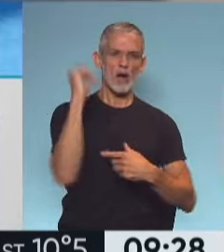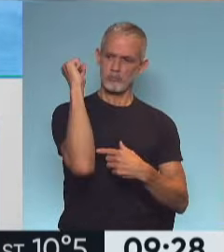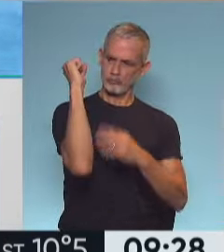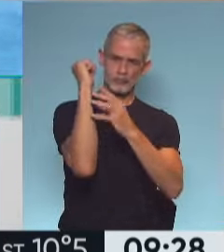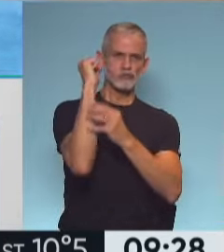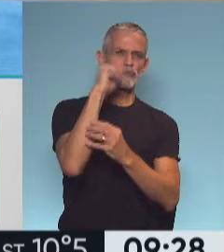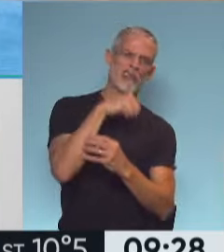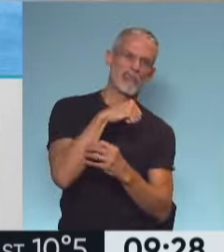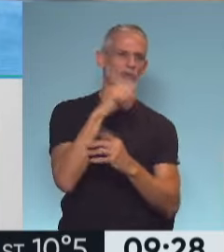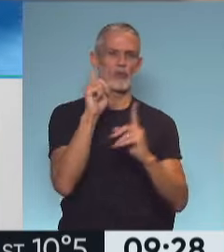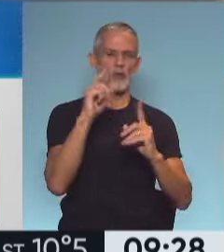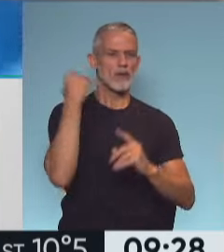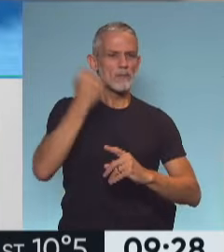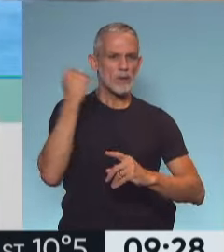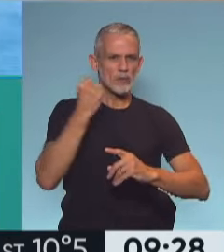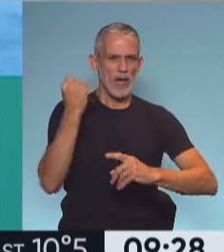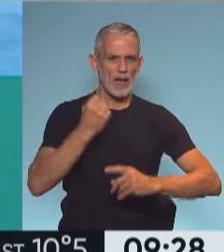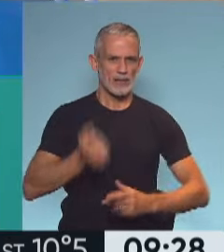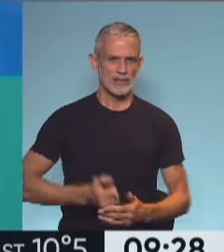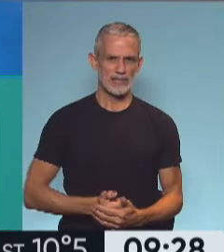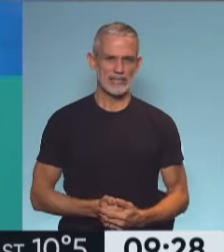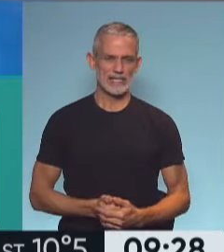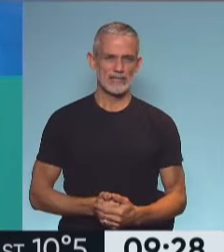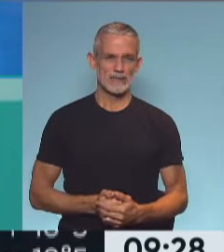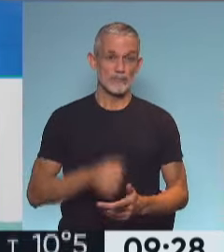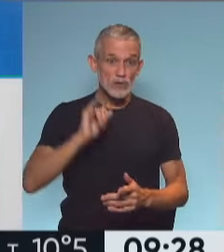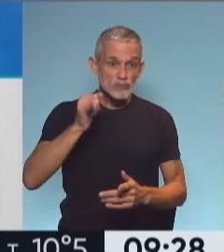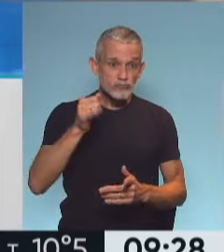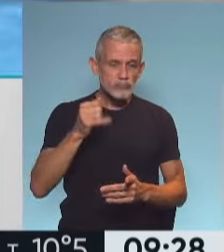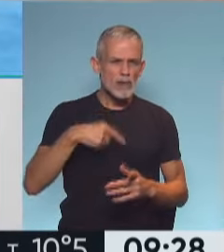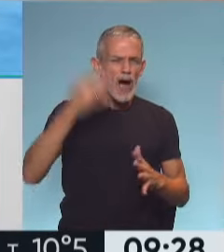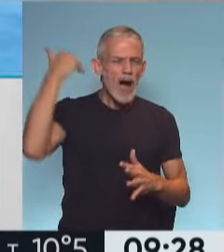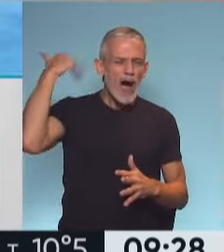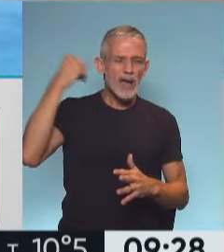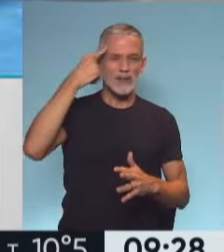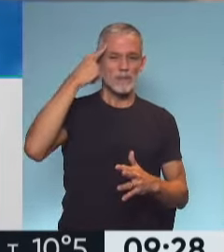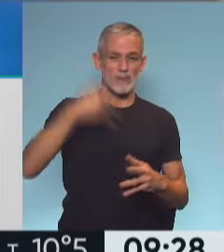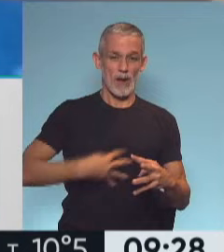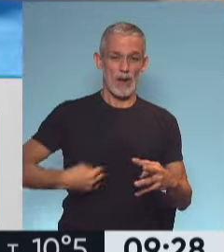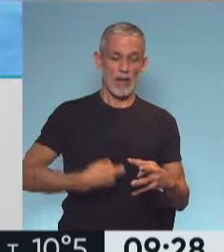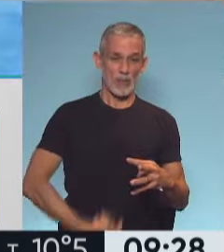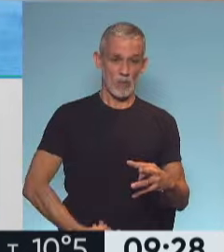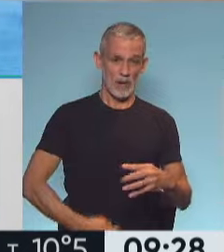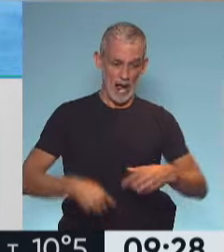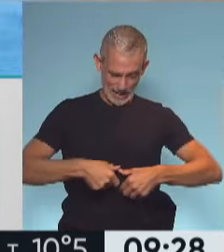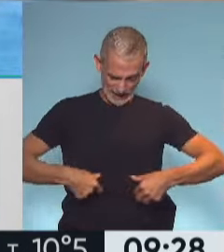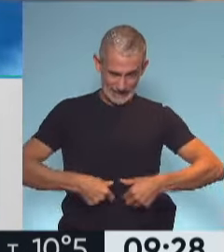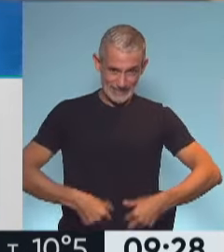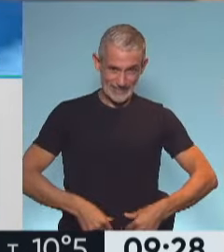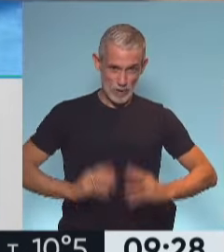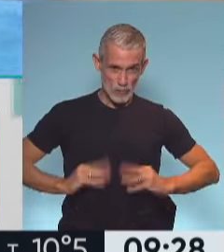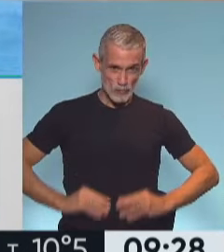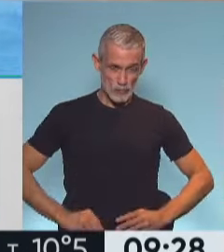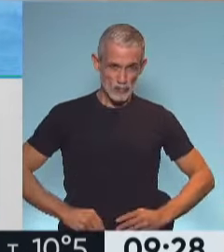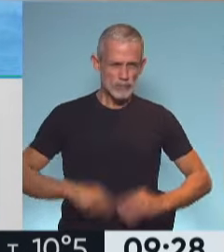cuerpo es la parte central de nuestro cuerpo. Totalmente. Se creía que los abdominales dada